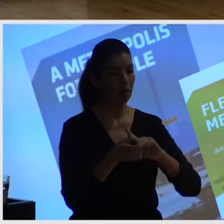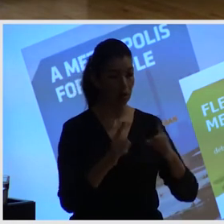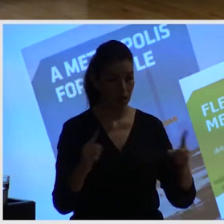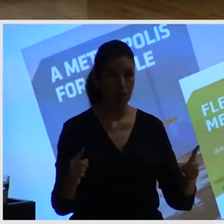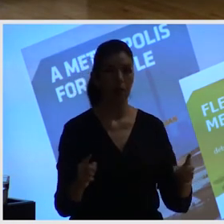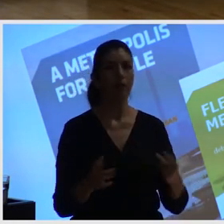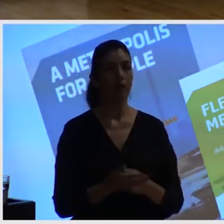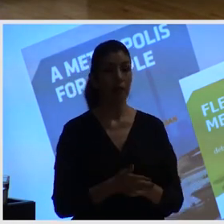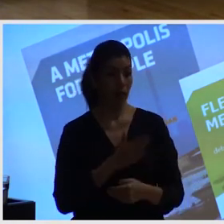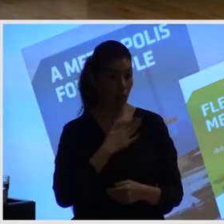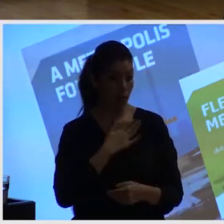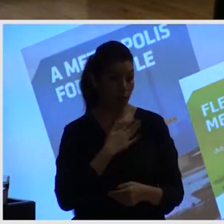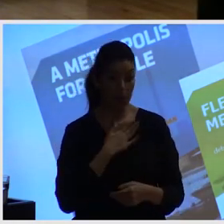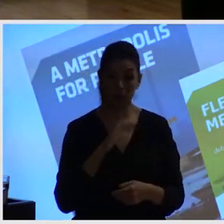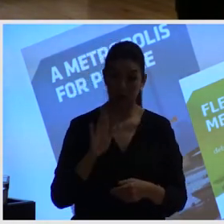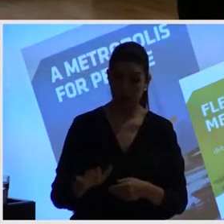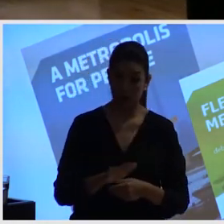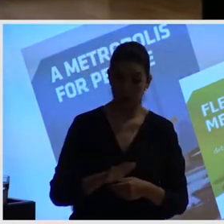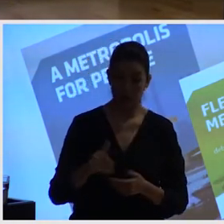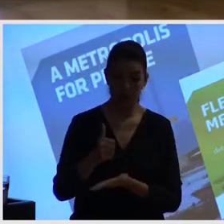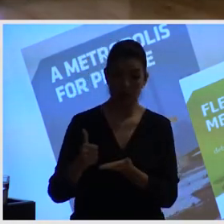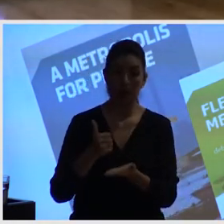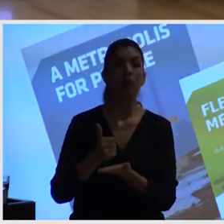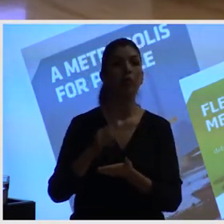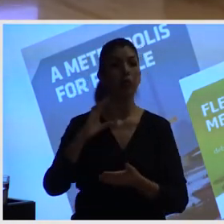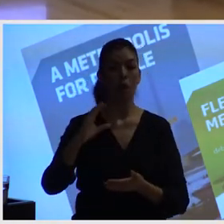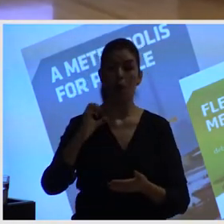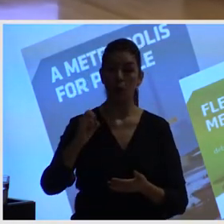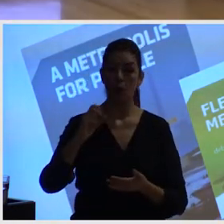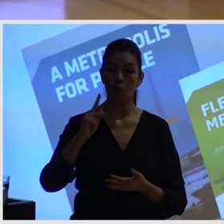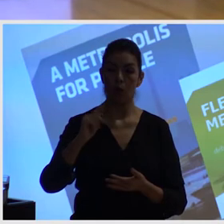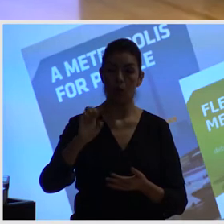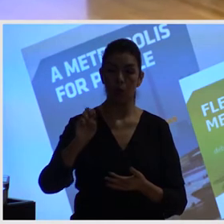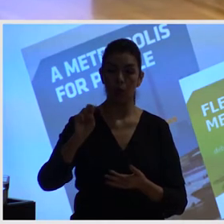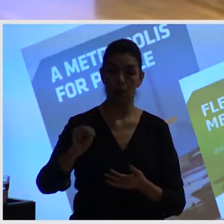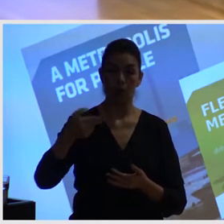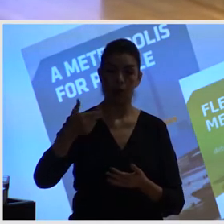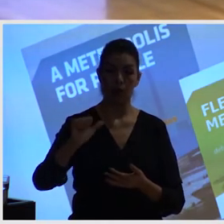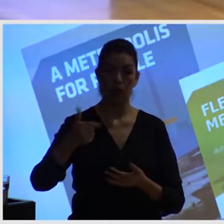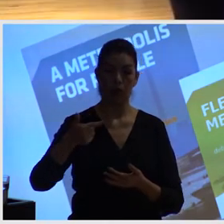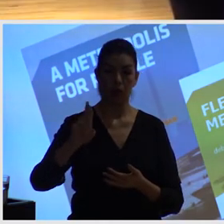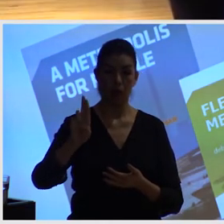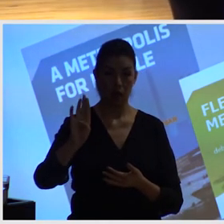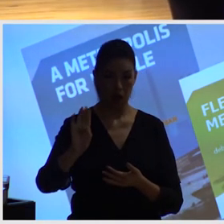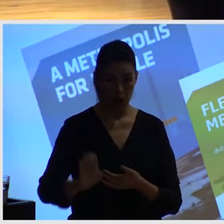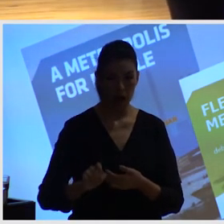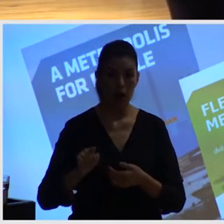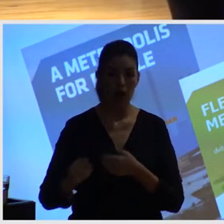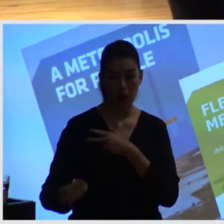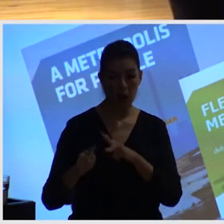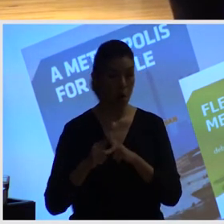Copenhagen ha sido primero de todo una transformación basada en los números, basadas en contar cuántas